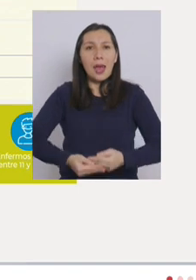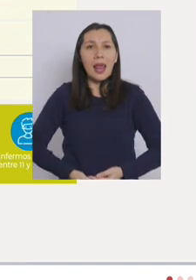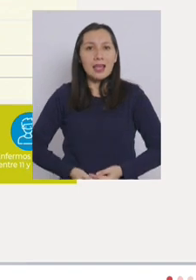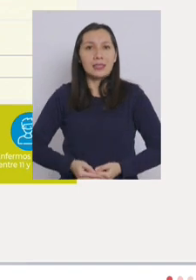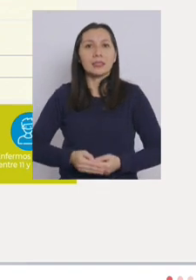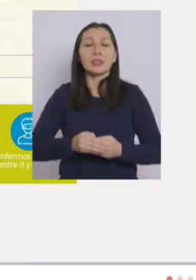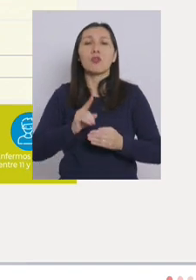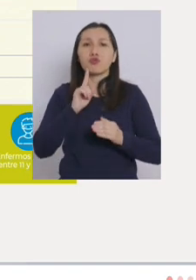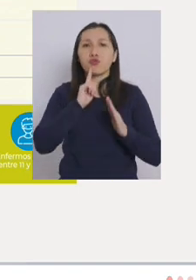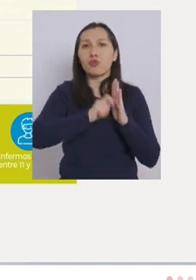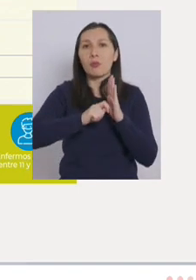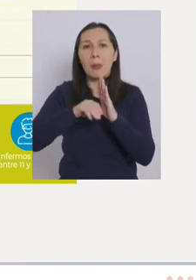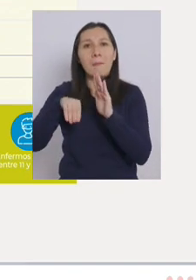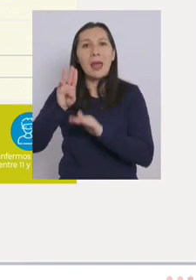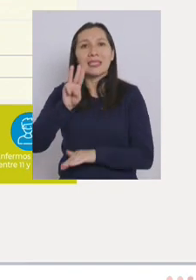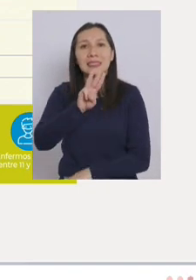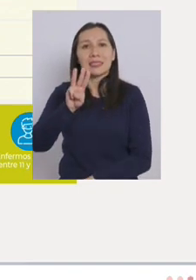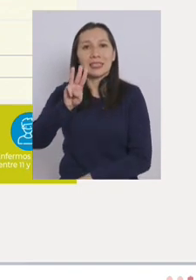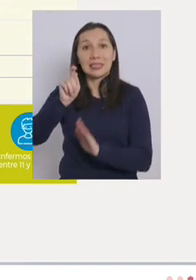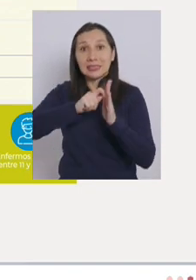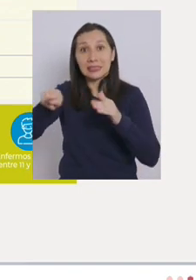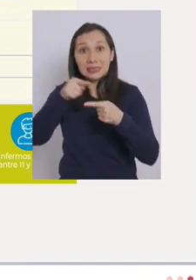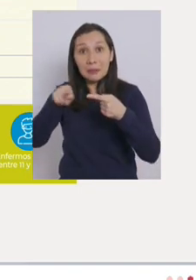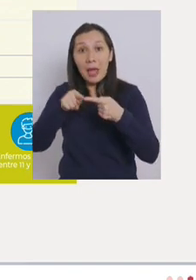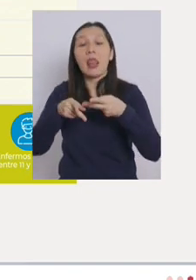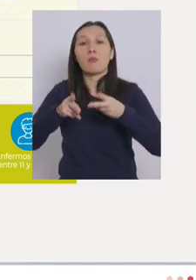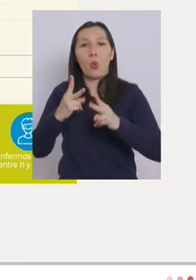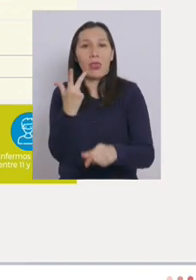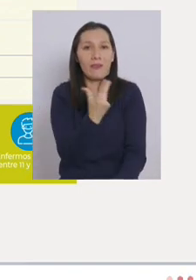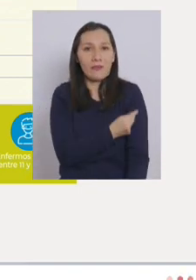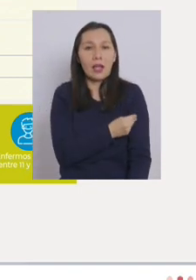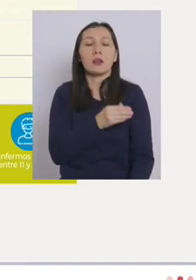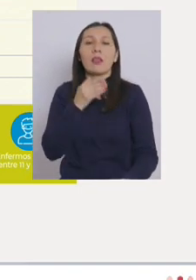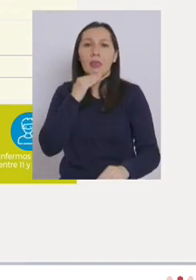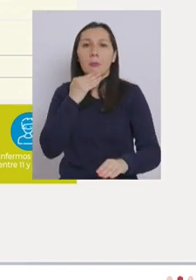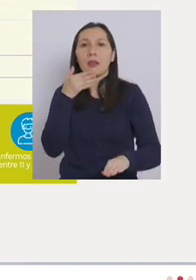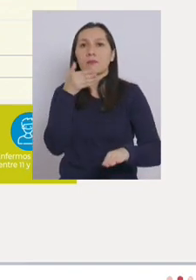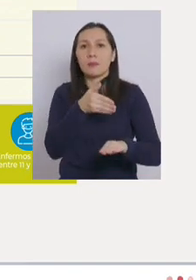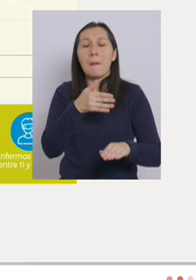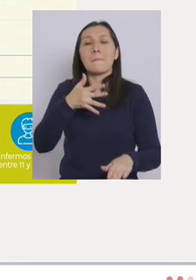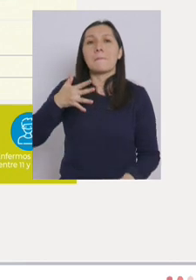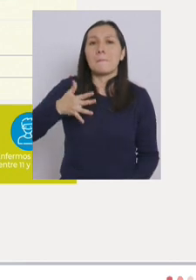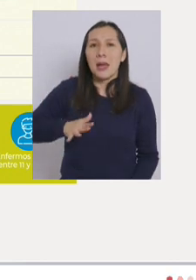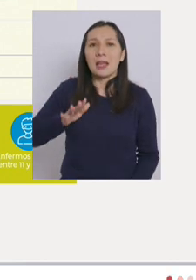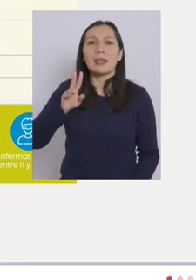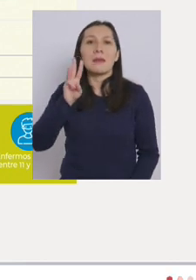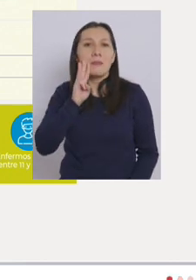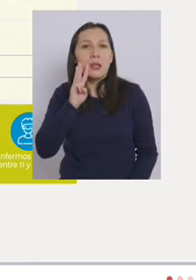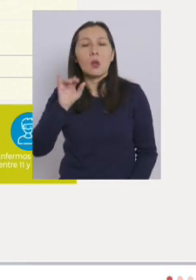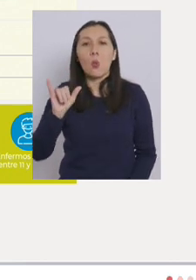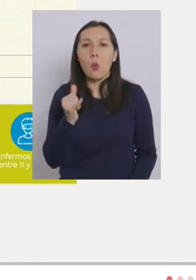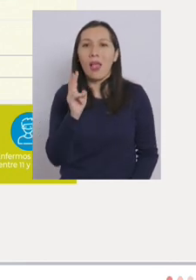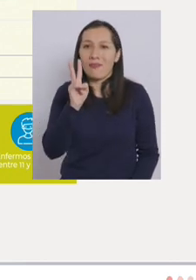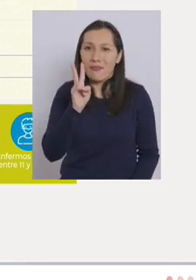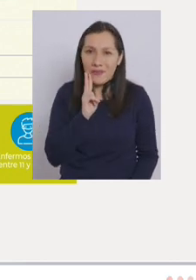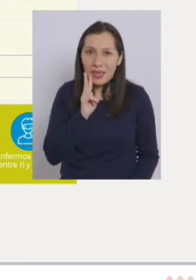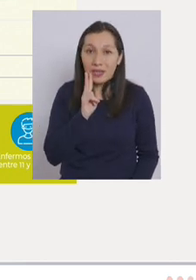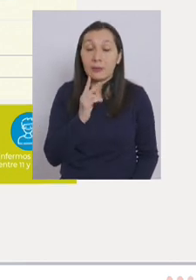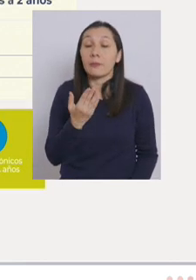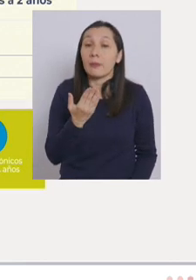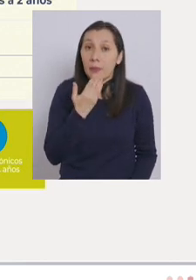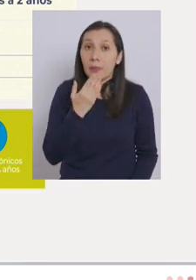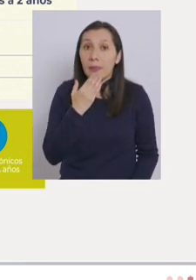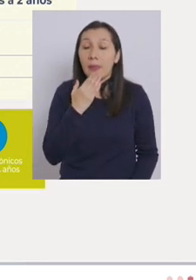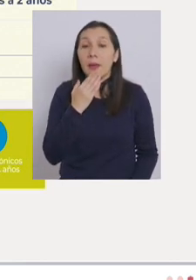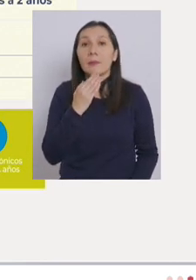con edad gestacional mayor a 33 semanas y se va a desplegar martes miércoles jueves y viernes también